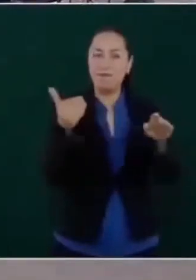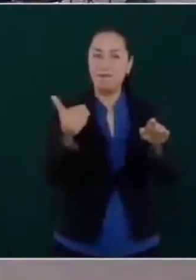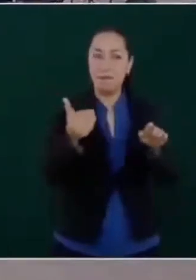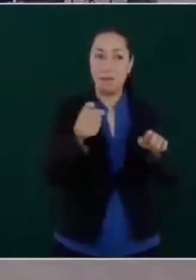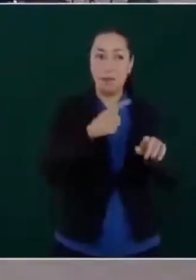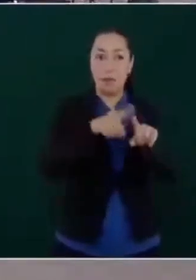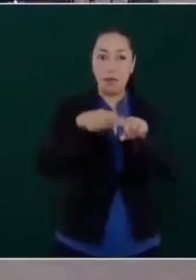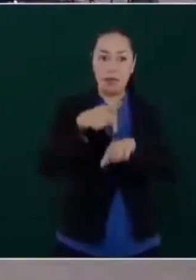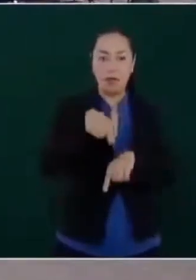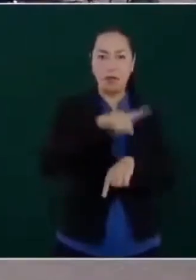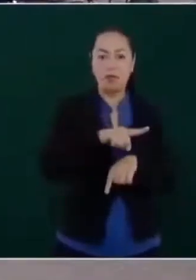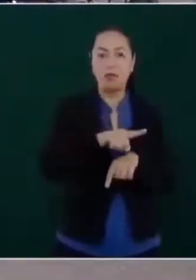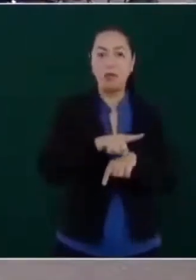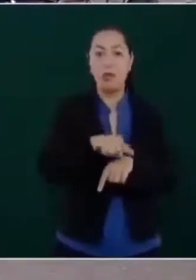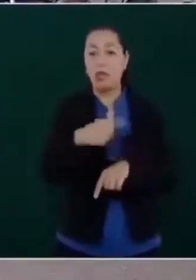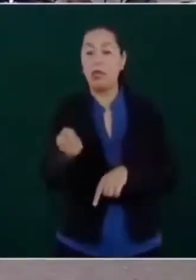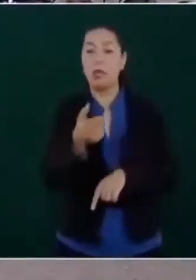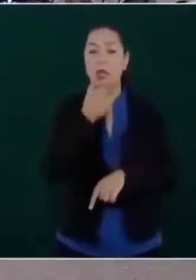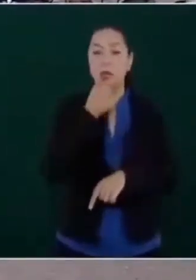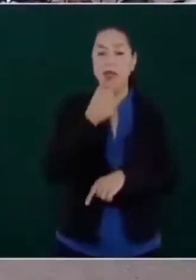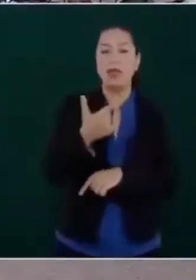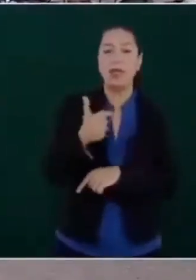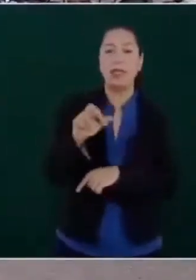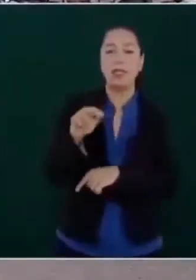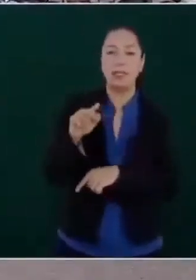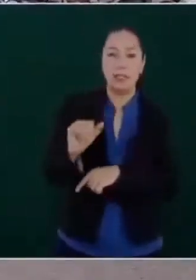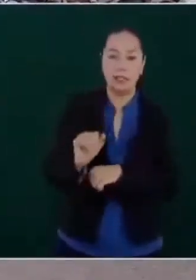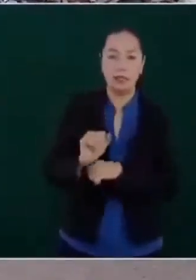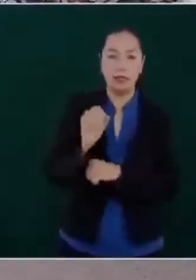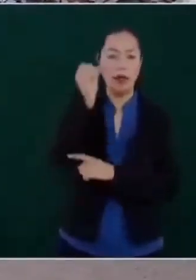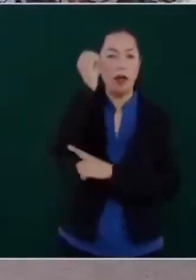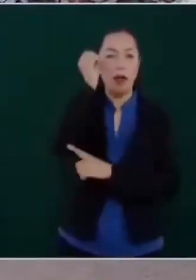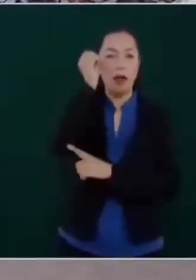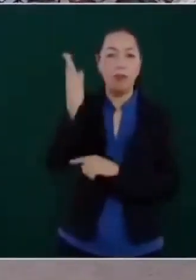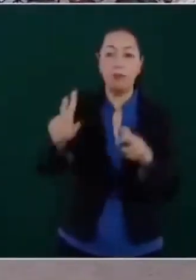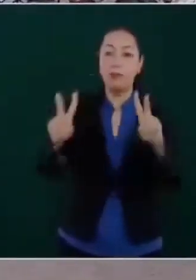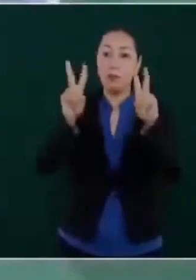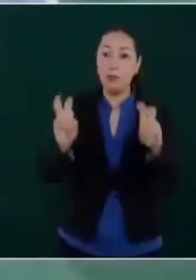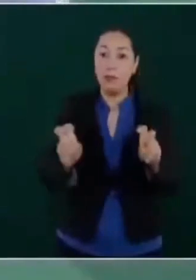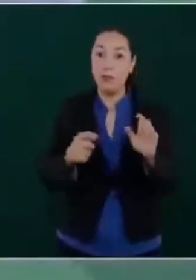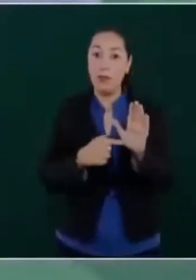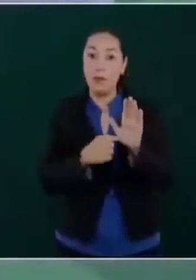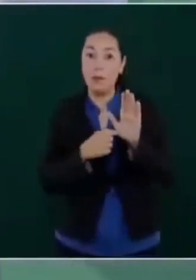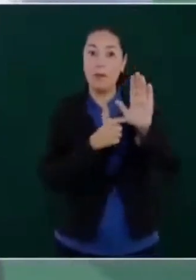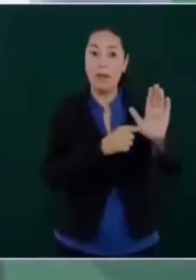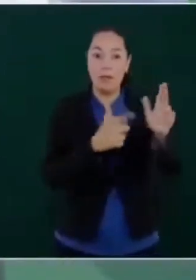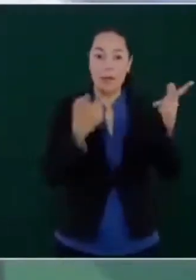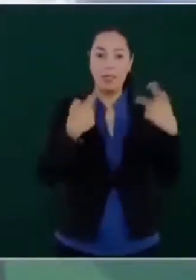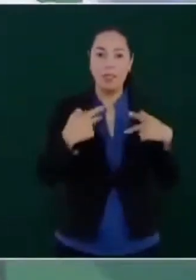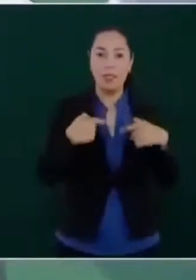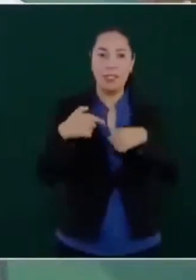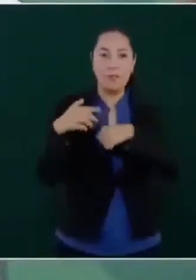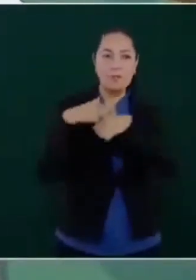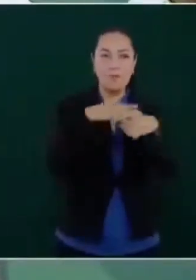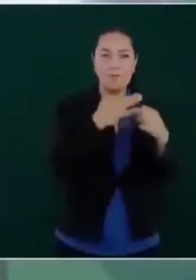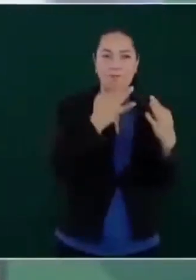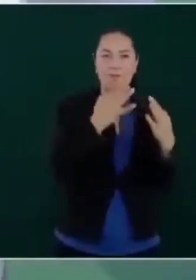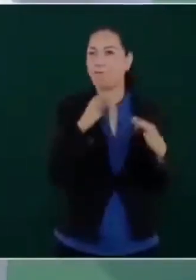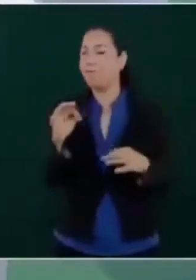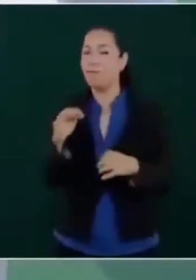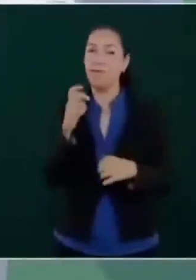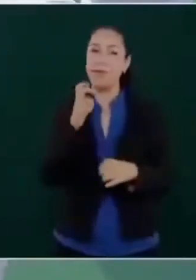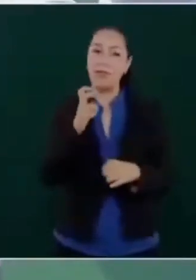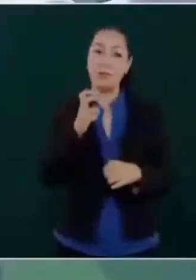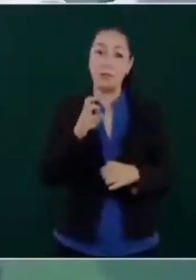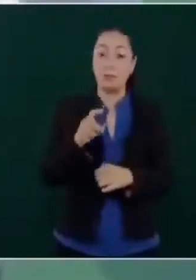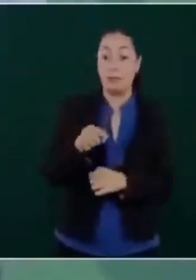Se les olvida que la nota es la nota, los llama a todos, Calderón. A los dueños de los medios,